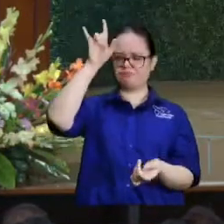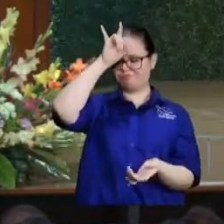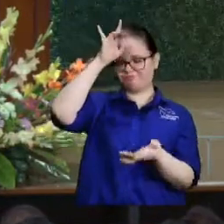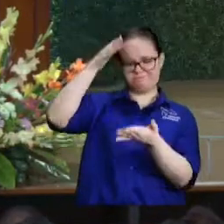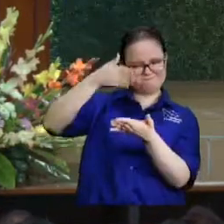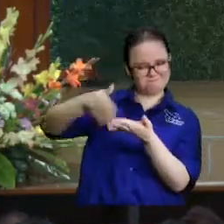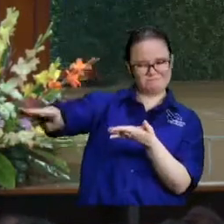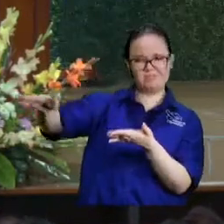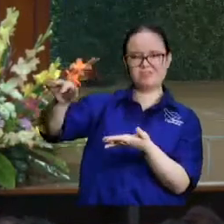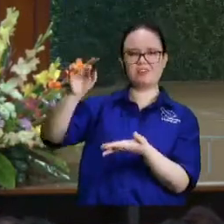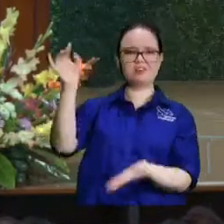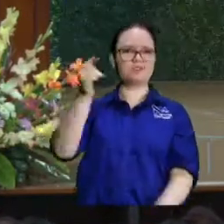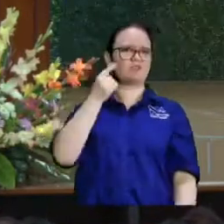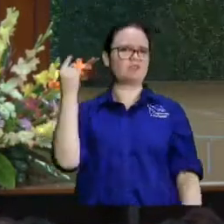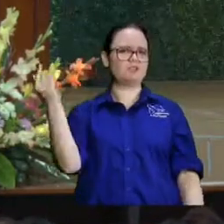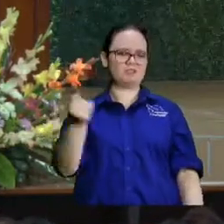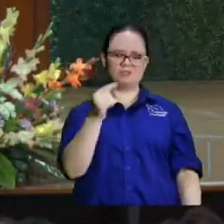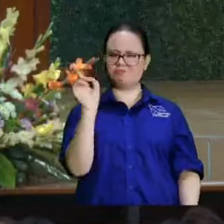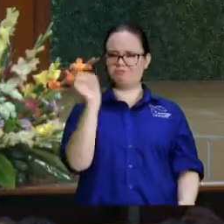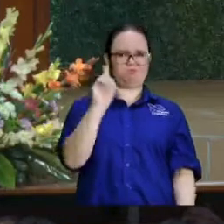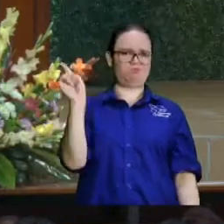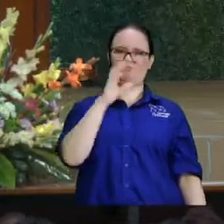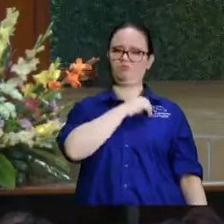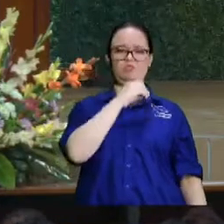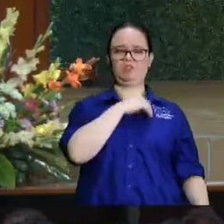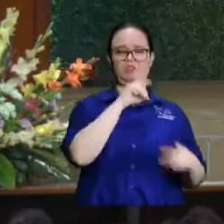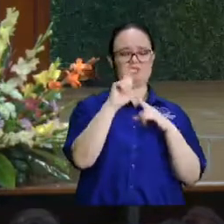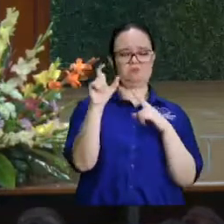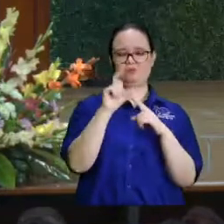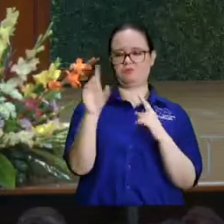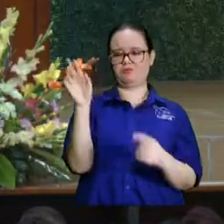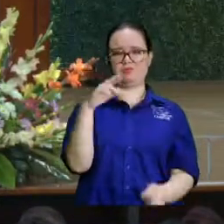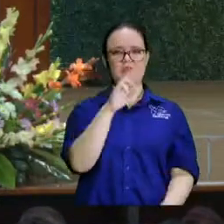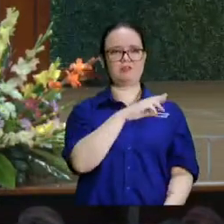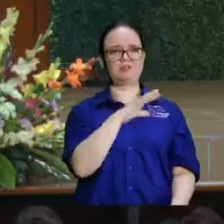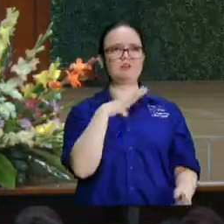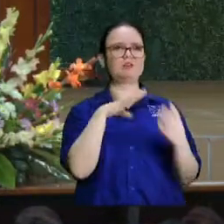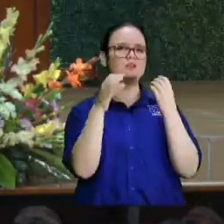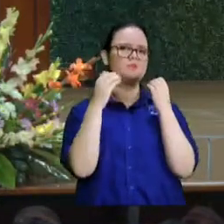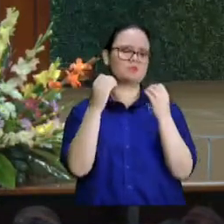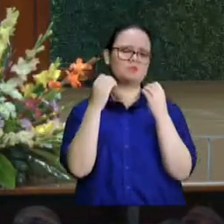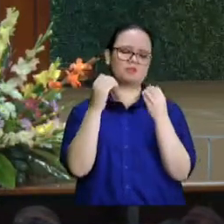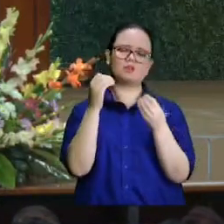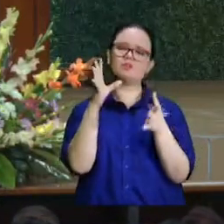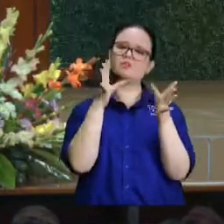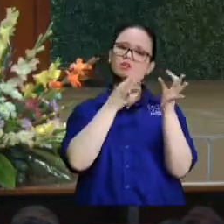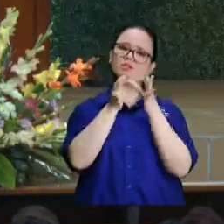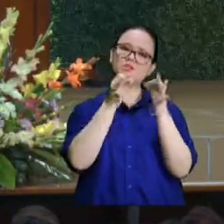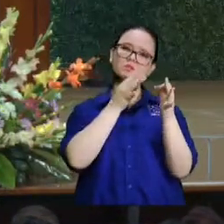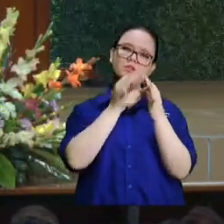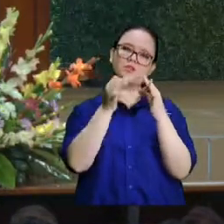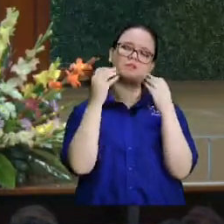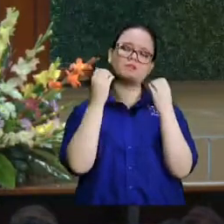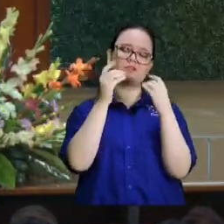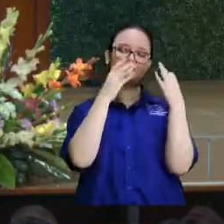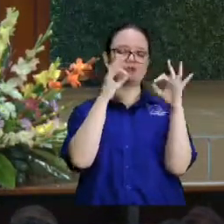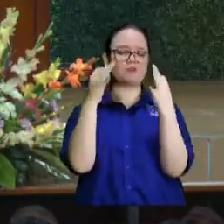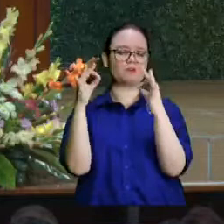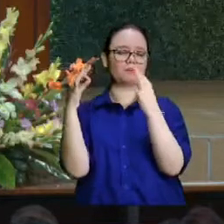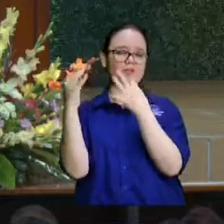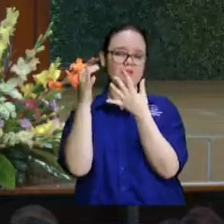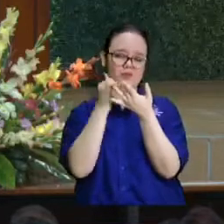nosotros cosas extrañas y hermano tenemos tanto que hablar de la biblia tenemos tanto que